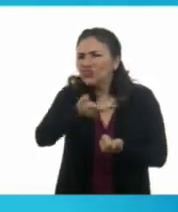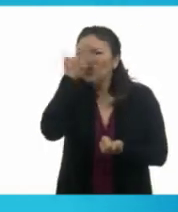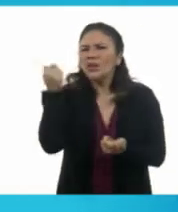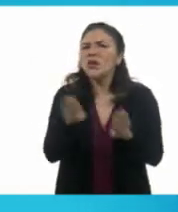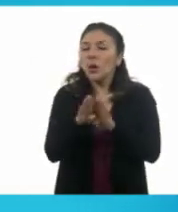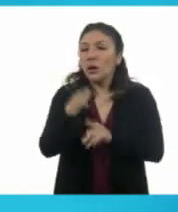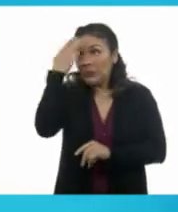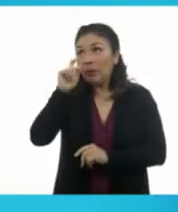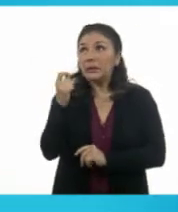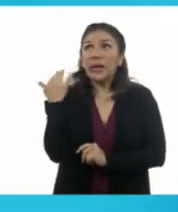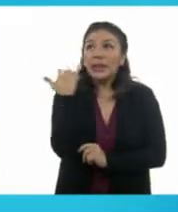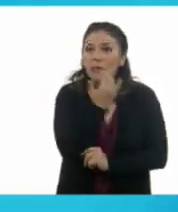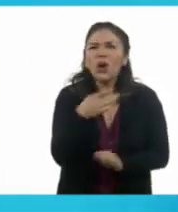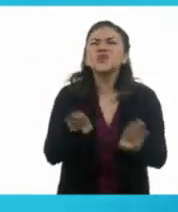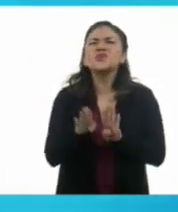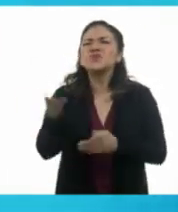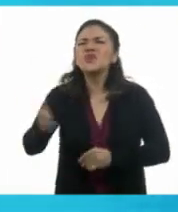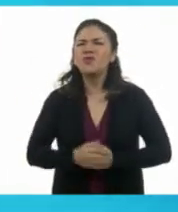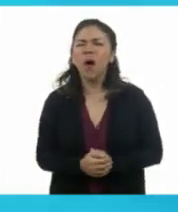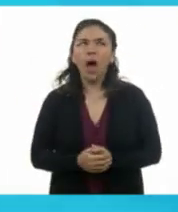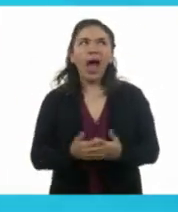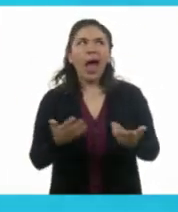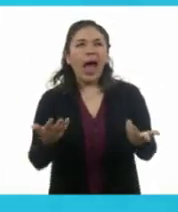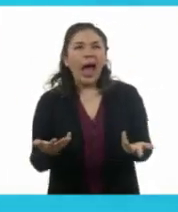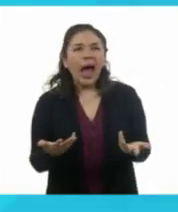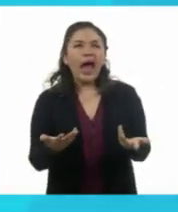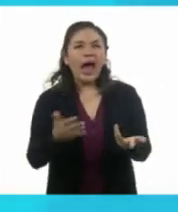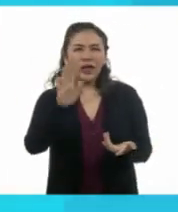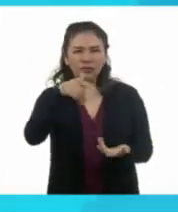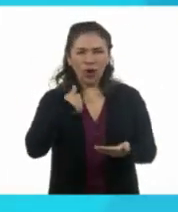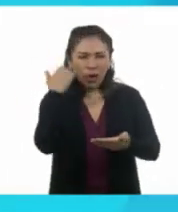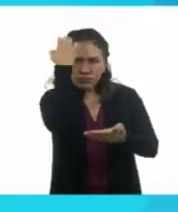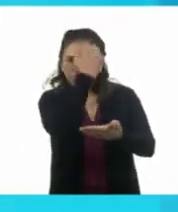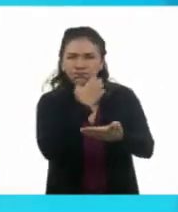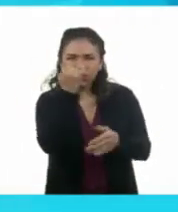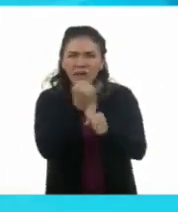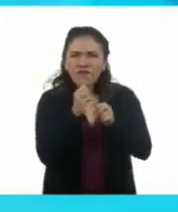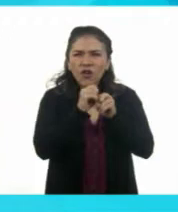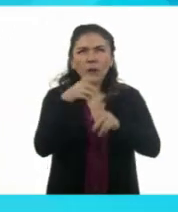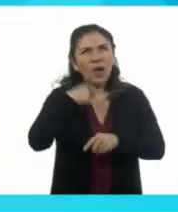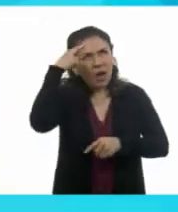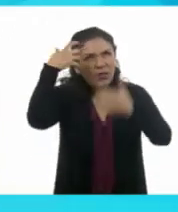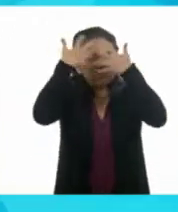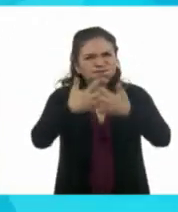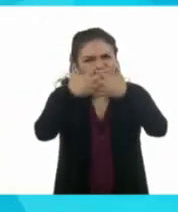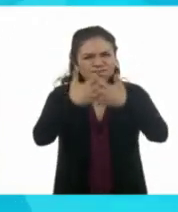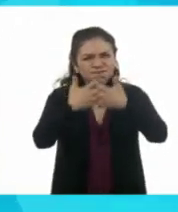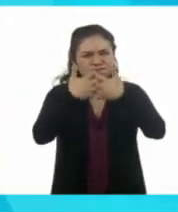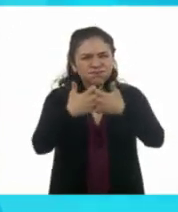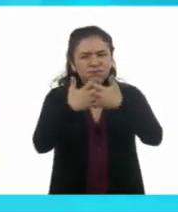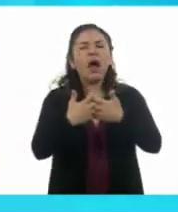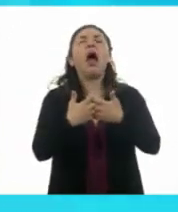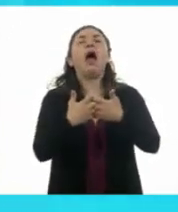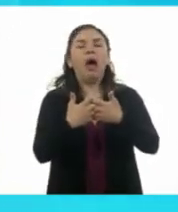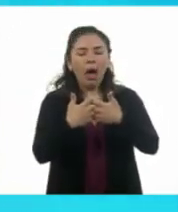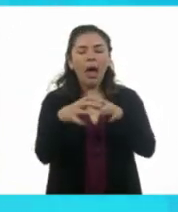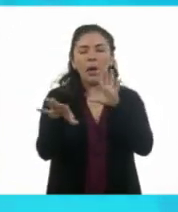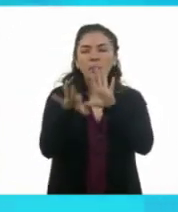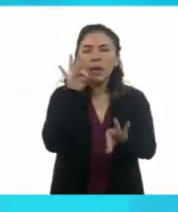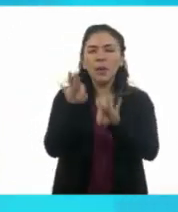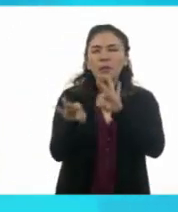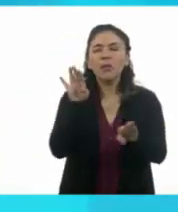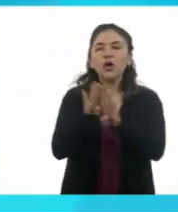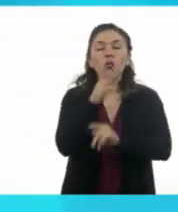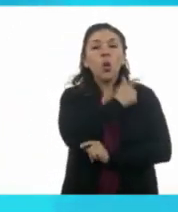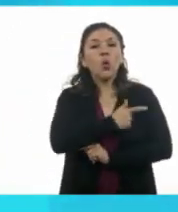¿Cómo sabes que es muy rico? Eh, pues, analicé la información en mi base de datos y las tendencias de gustos en internet.